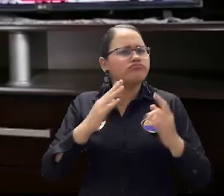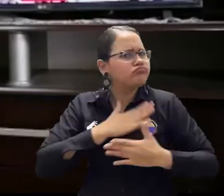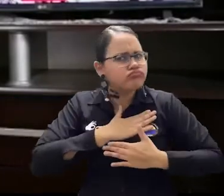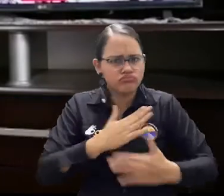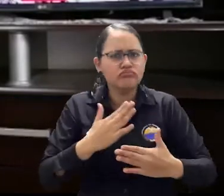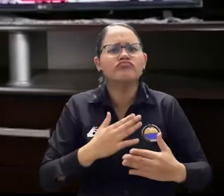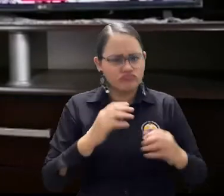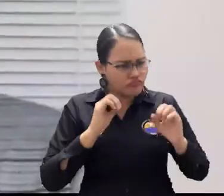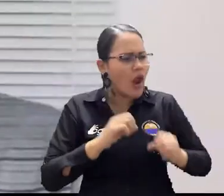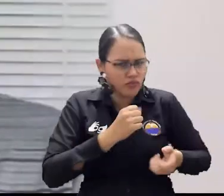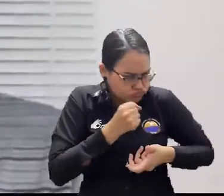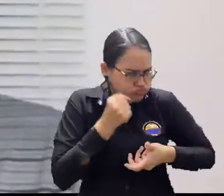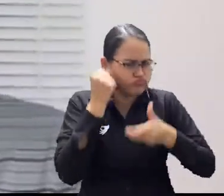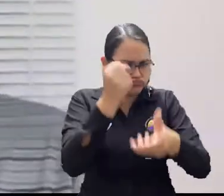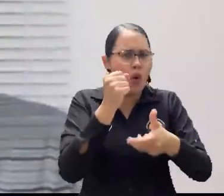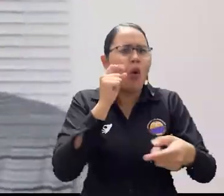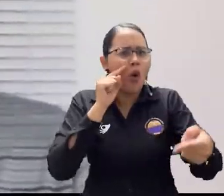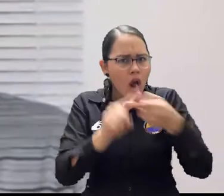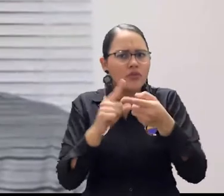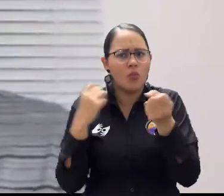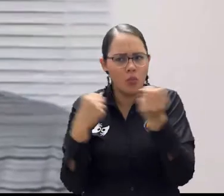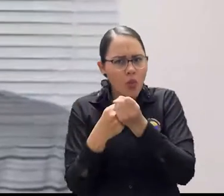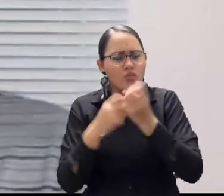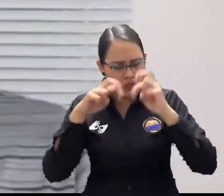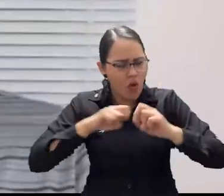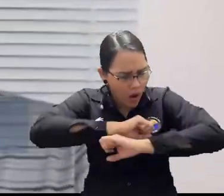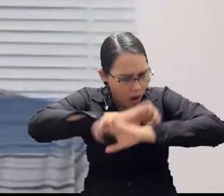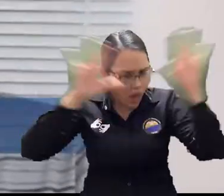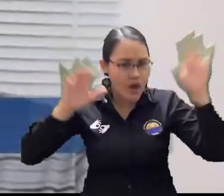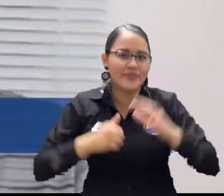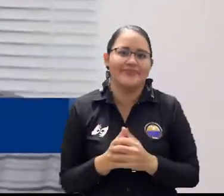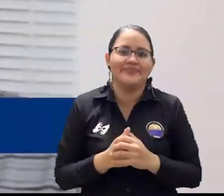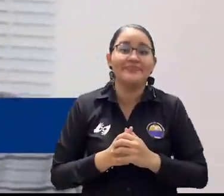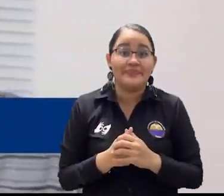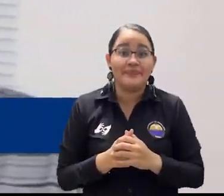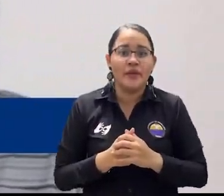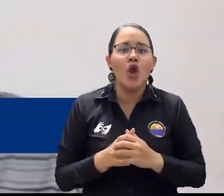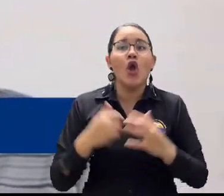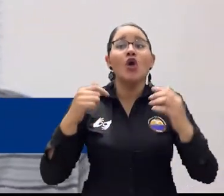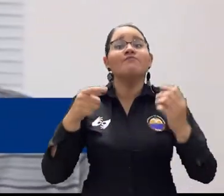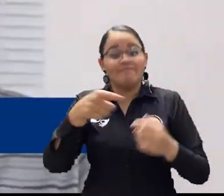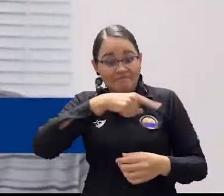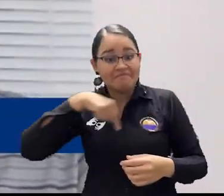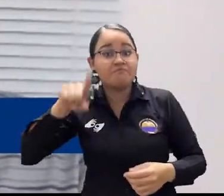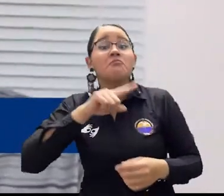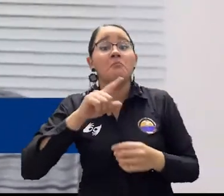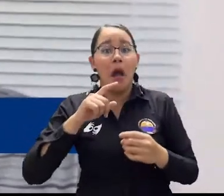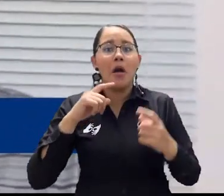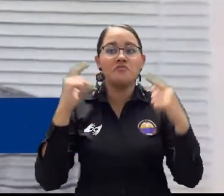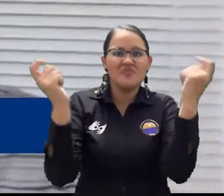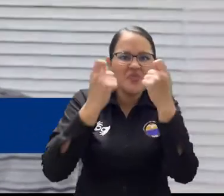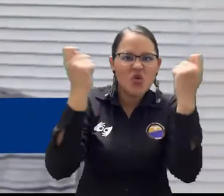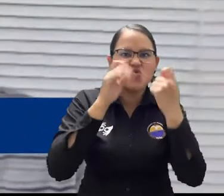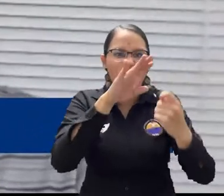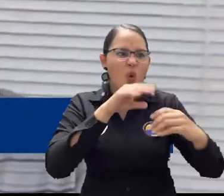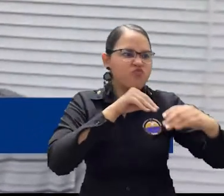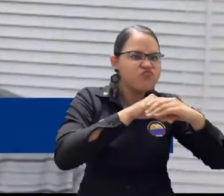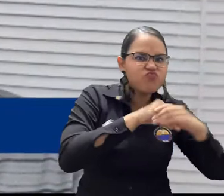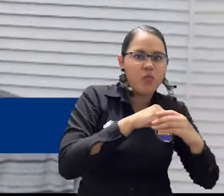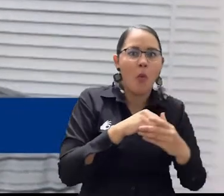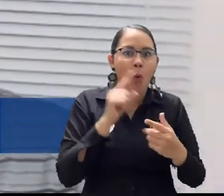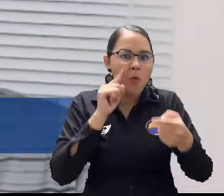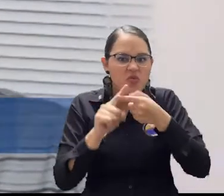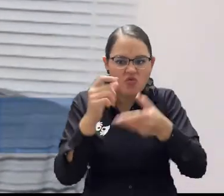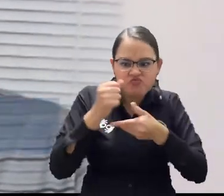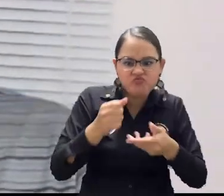y extensión. Hemos participado en la convocatoria de Fonciencias y hemos tenido la posibilidad de ver